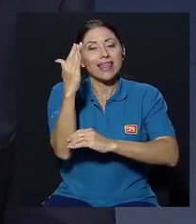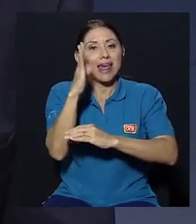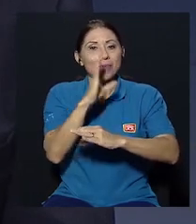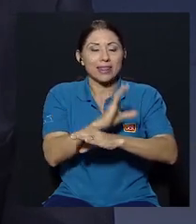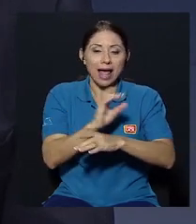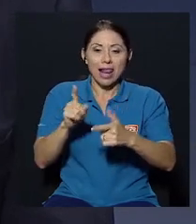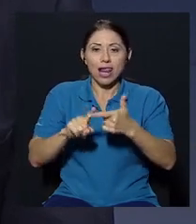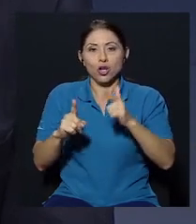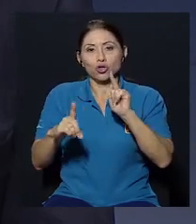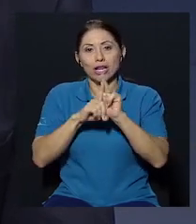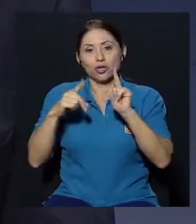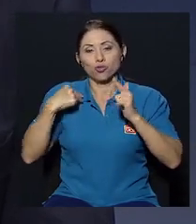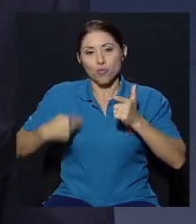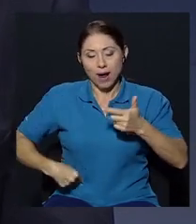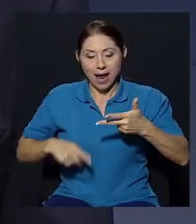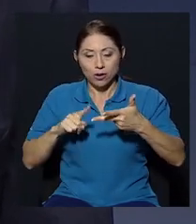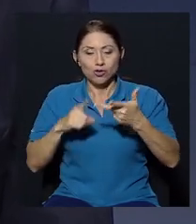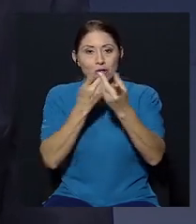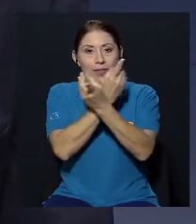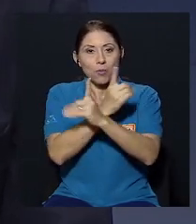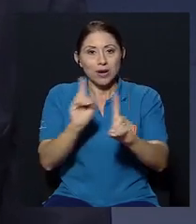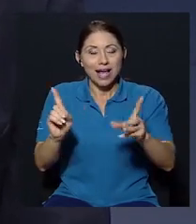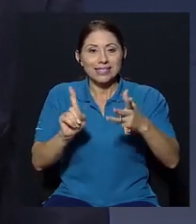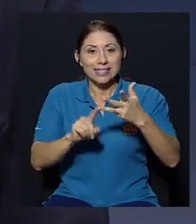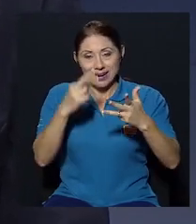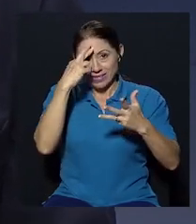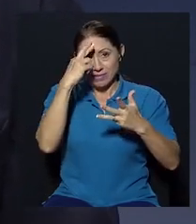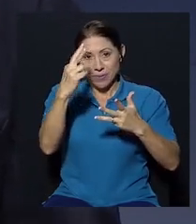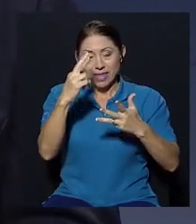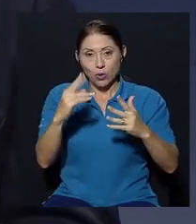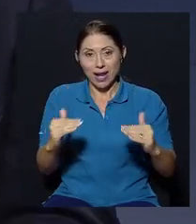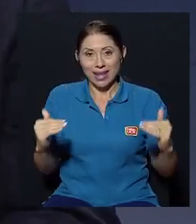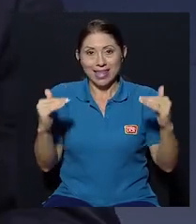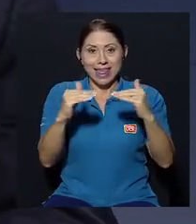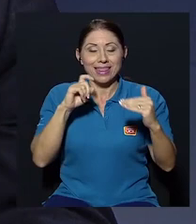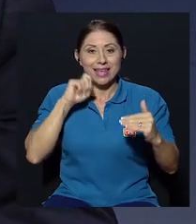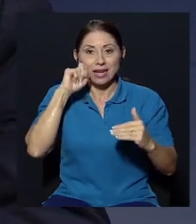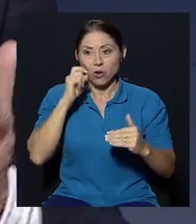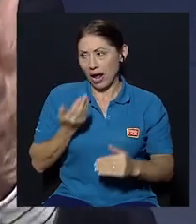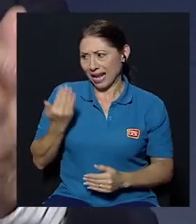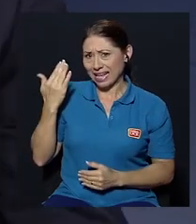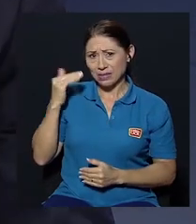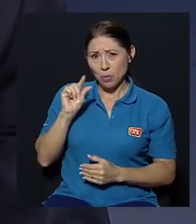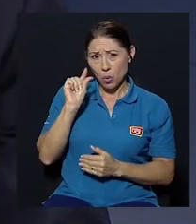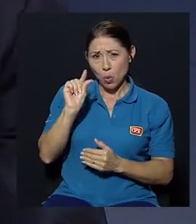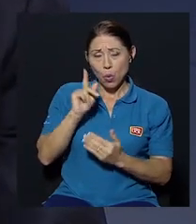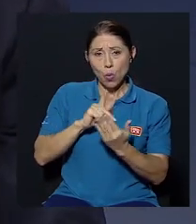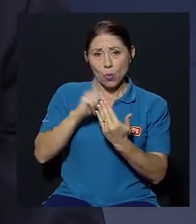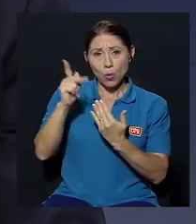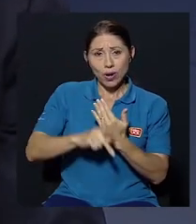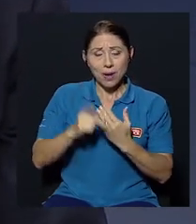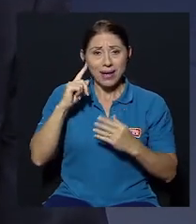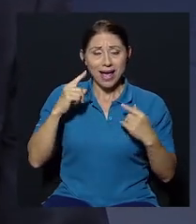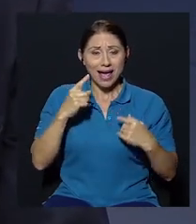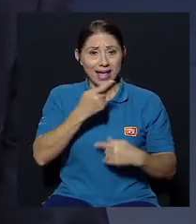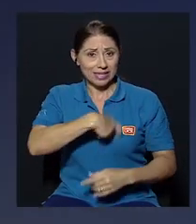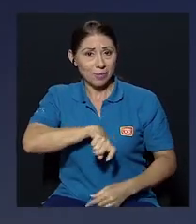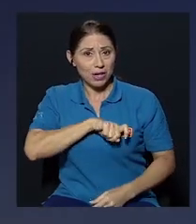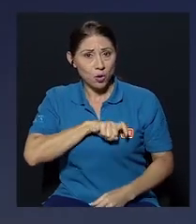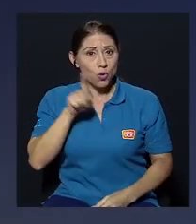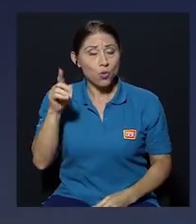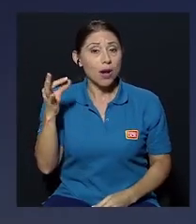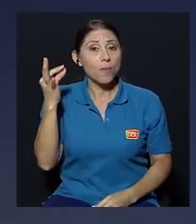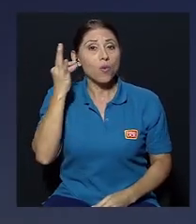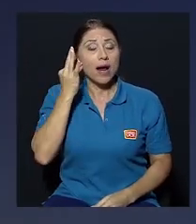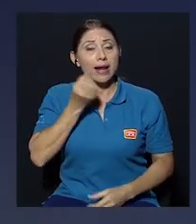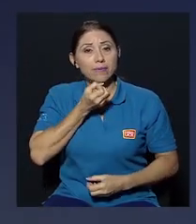los derechos humanos la democracia el respeto a la equidad de género cosas de ese tipo aunque hace poco en un programa